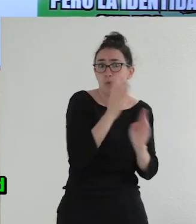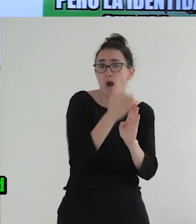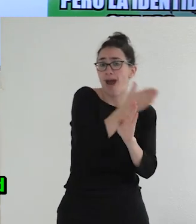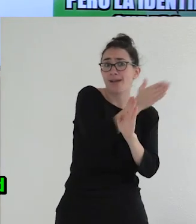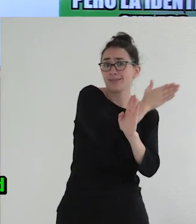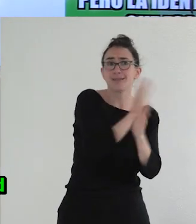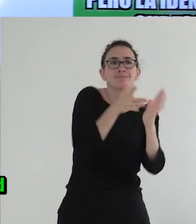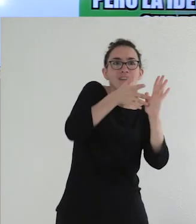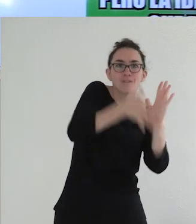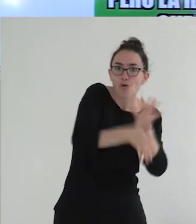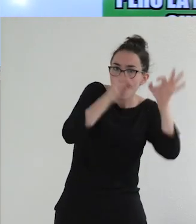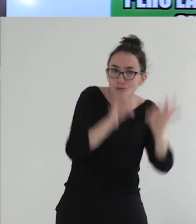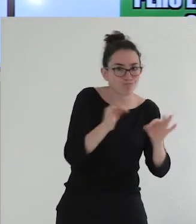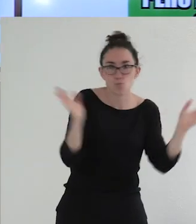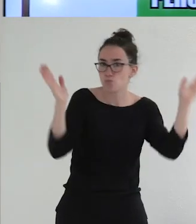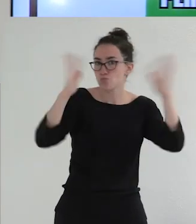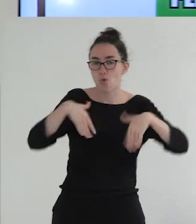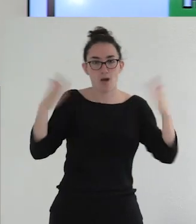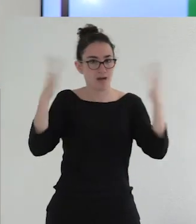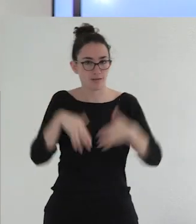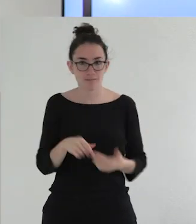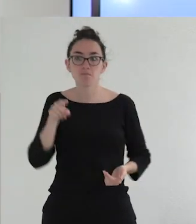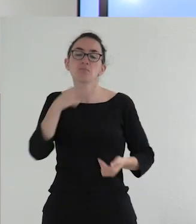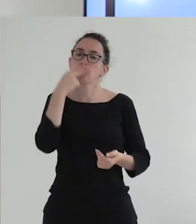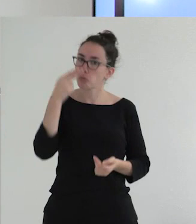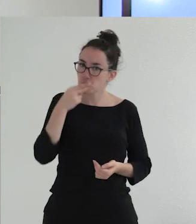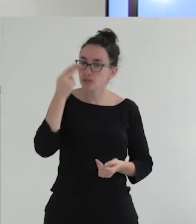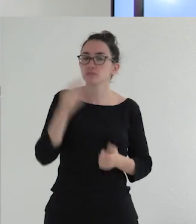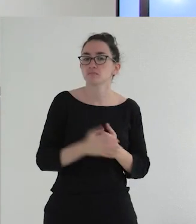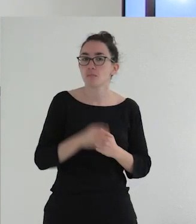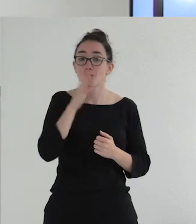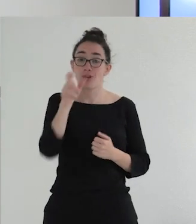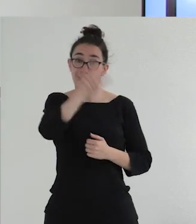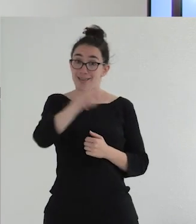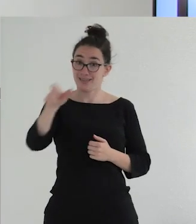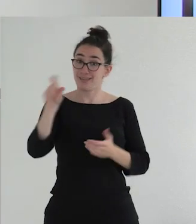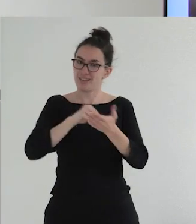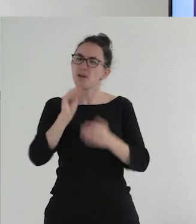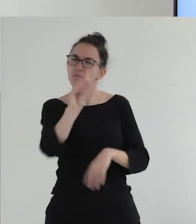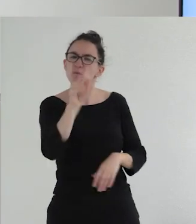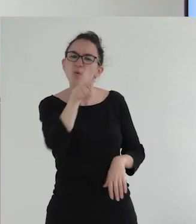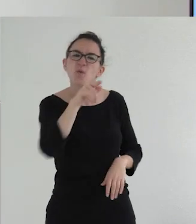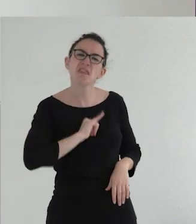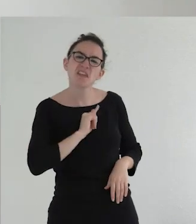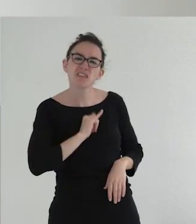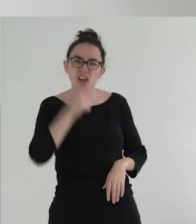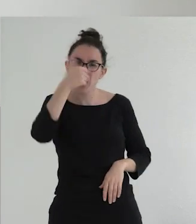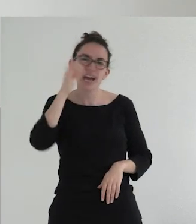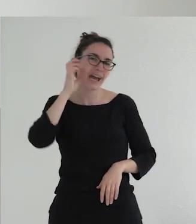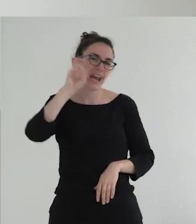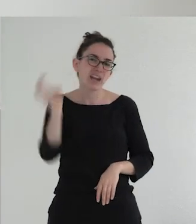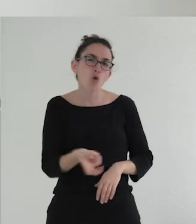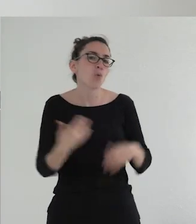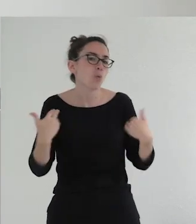identidad de género de una forma concreta. Es muy interesante porque a la gente cuando se le pregunta cuál es su identidad de género, pues,